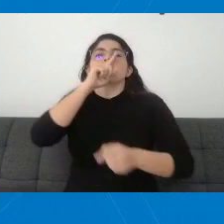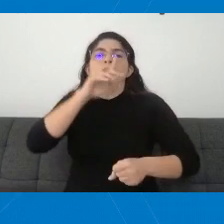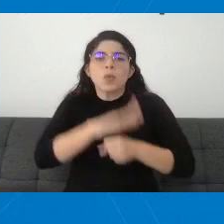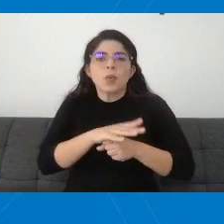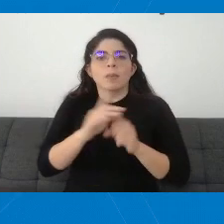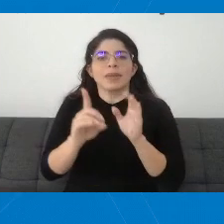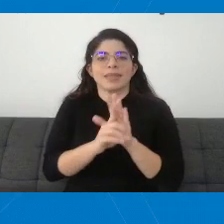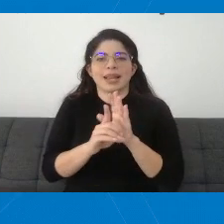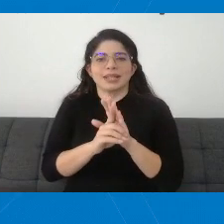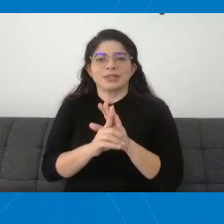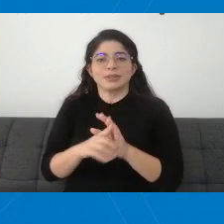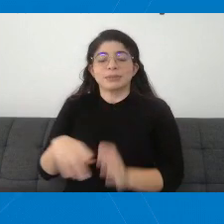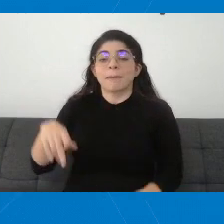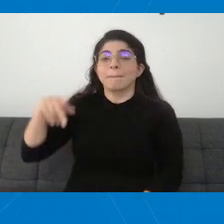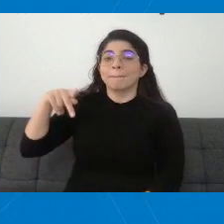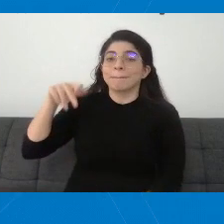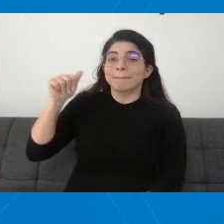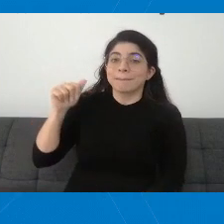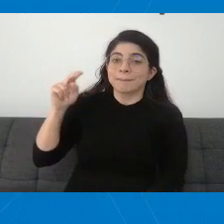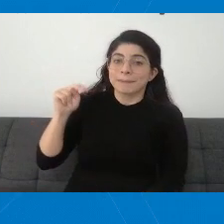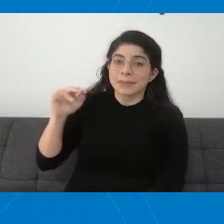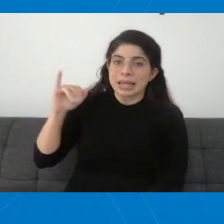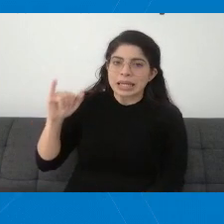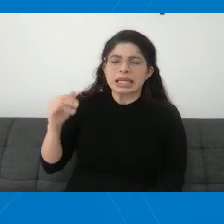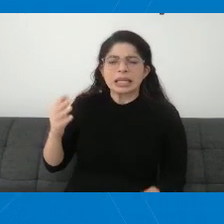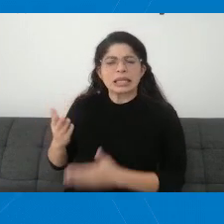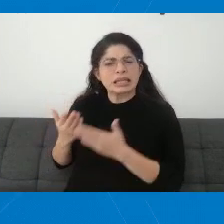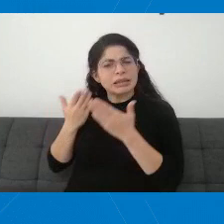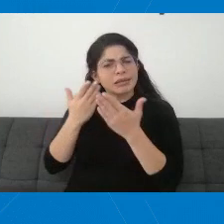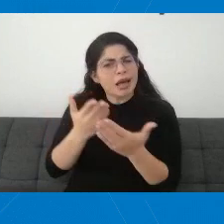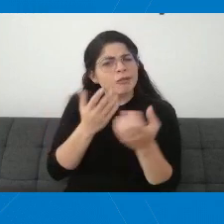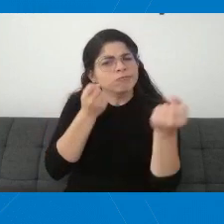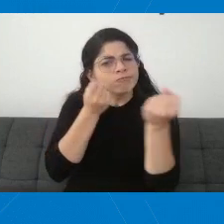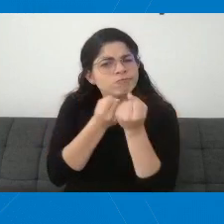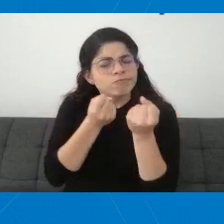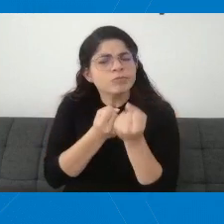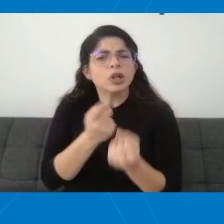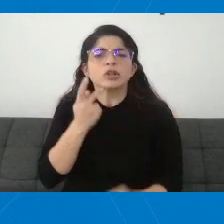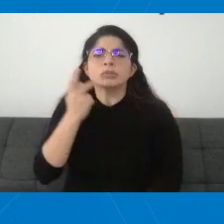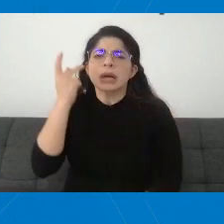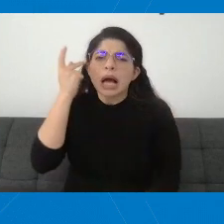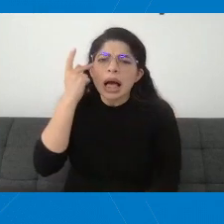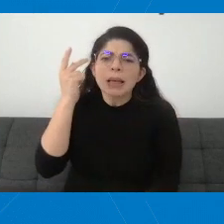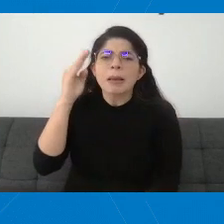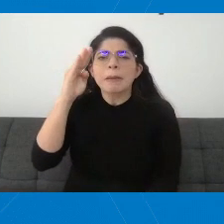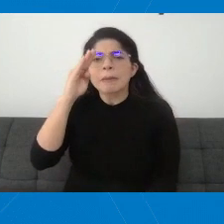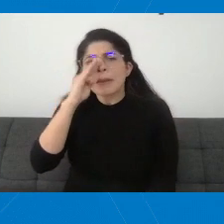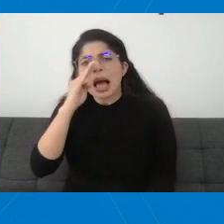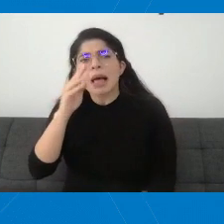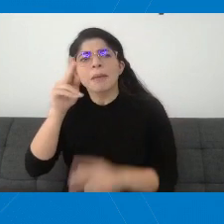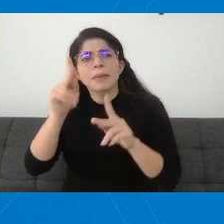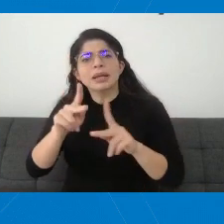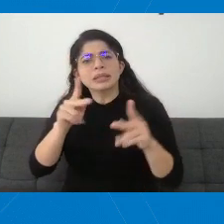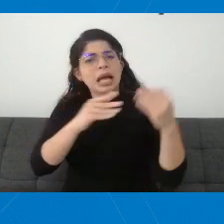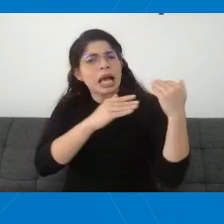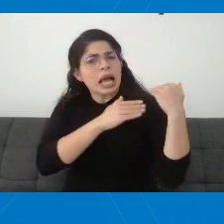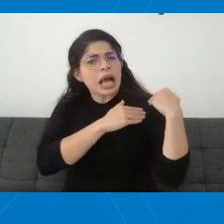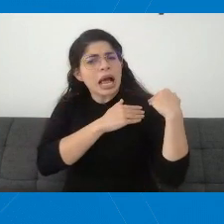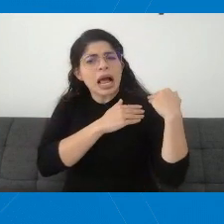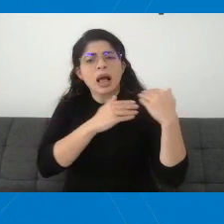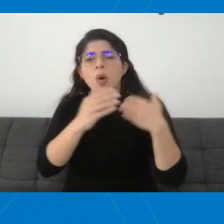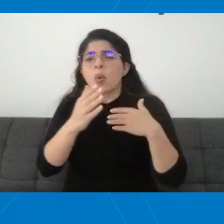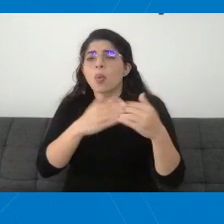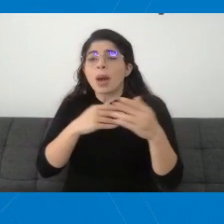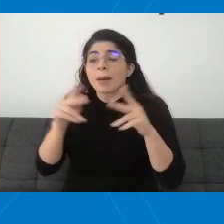El Patronato Nacional de la Infancia brinda la mano a los padres, madres y encargados de todas las